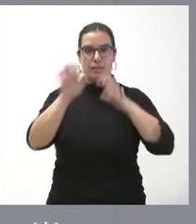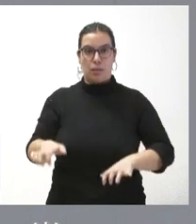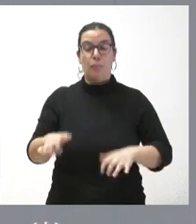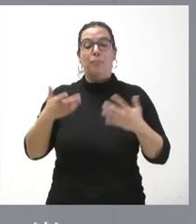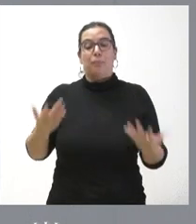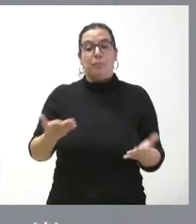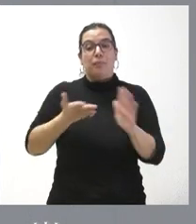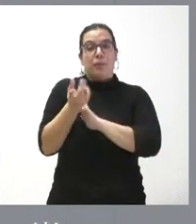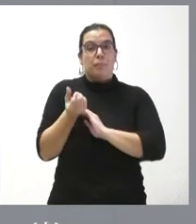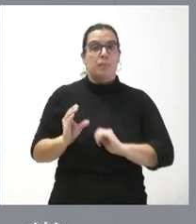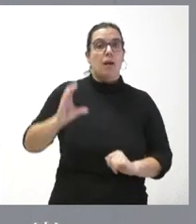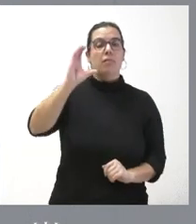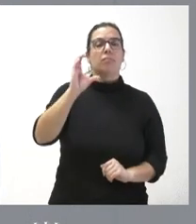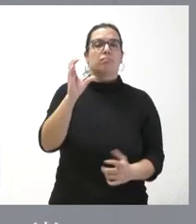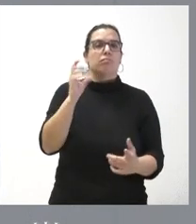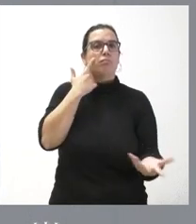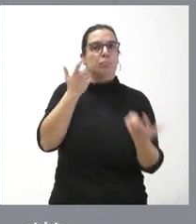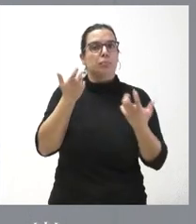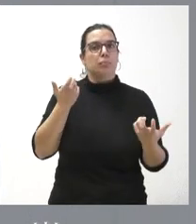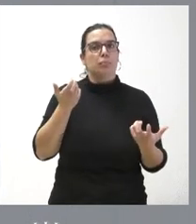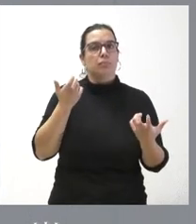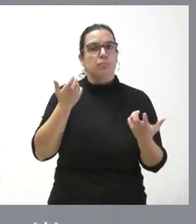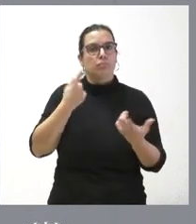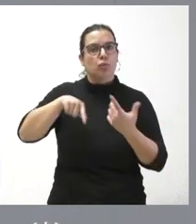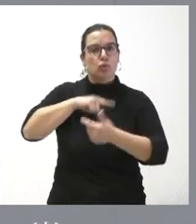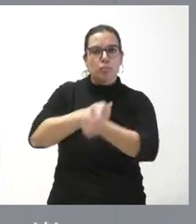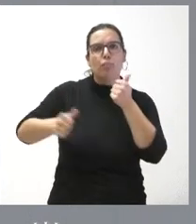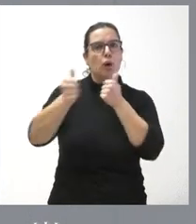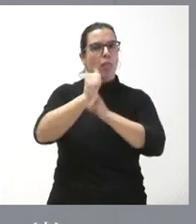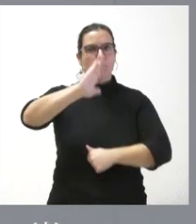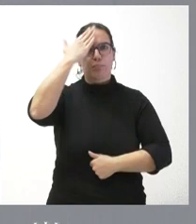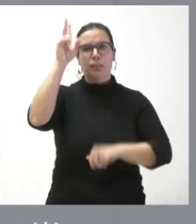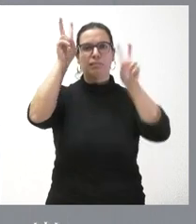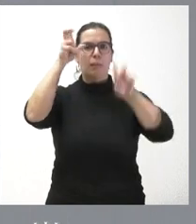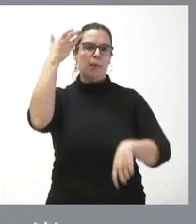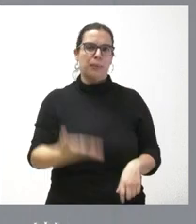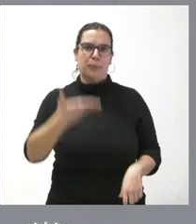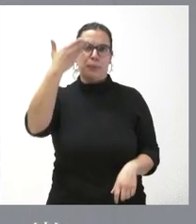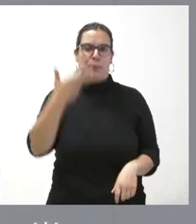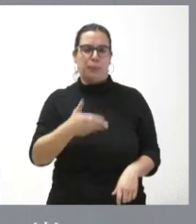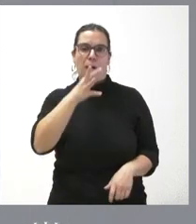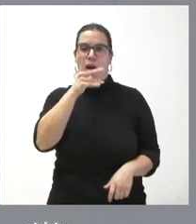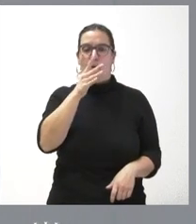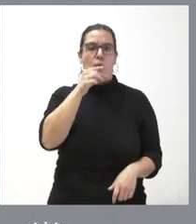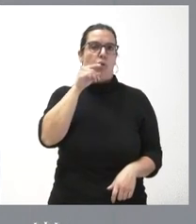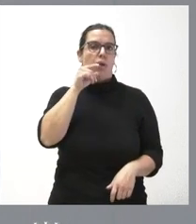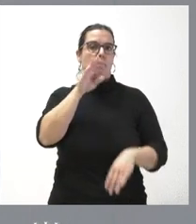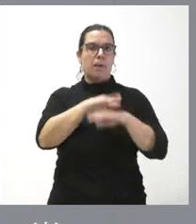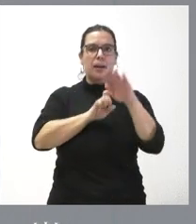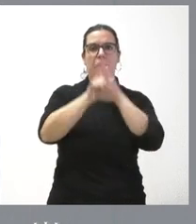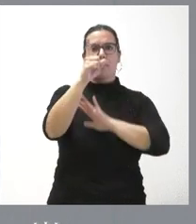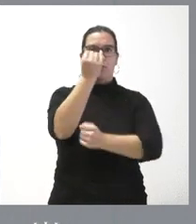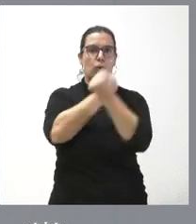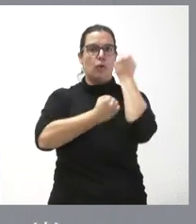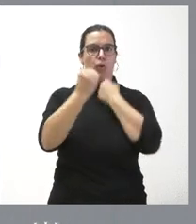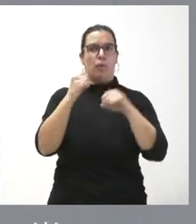incremento pone de manifiesto la prioridad que le otorgamos a uno de los aspectos críticos en este momento en la financiación del crecimiento económico